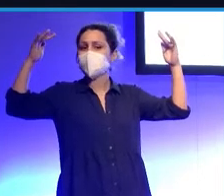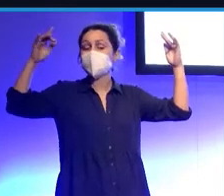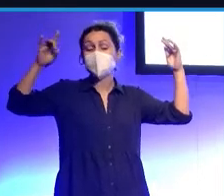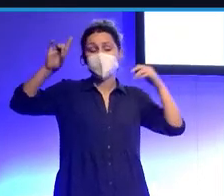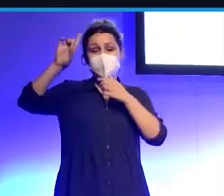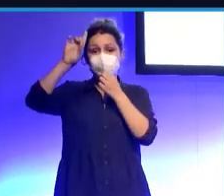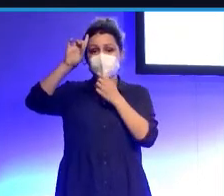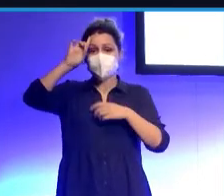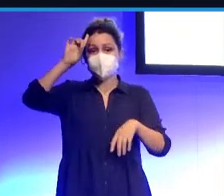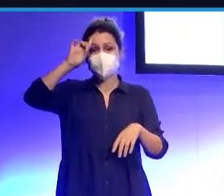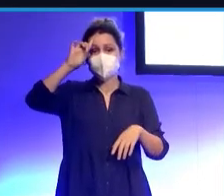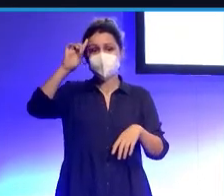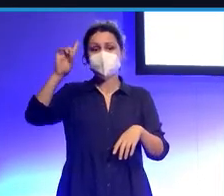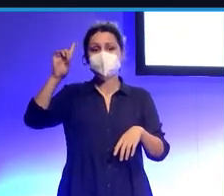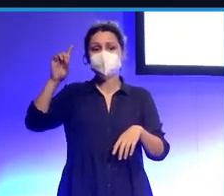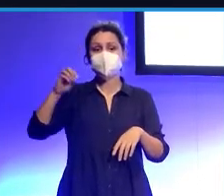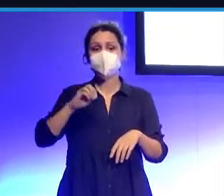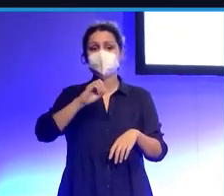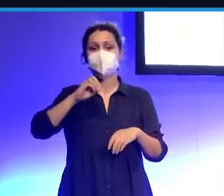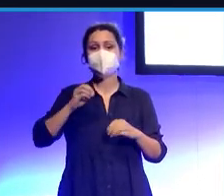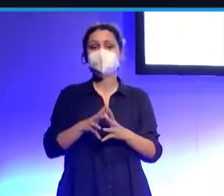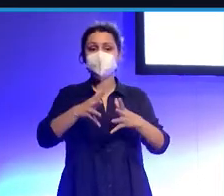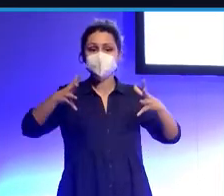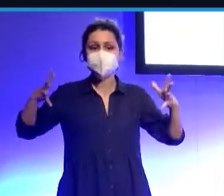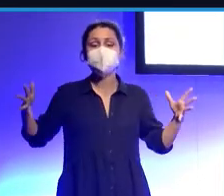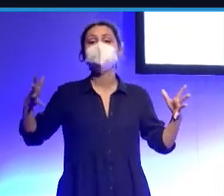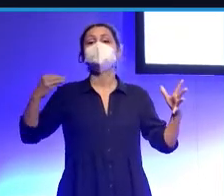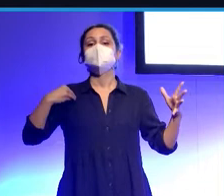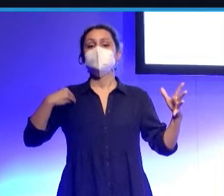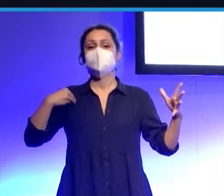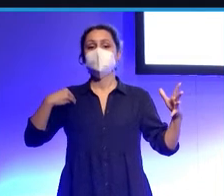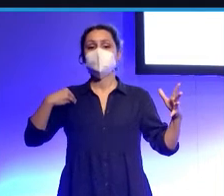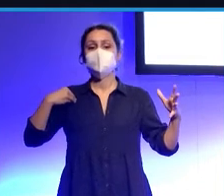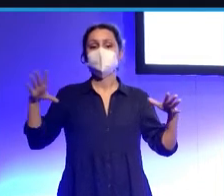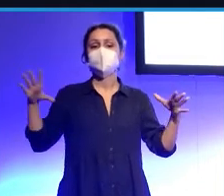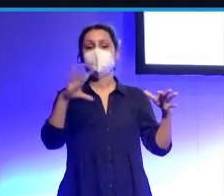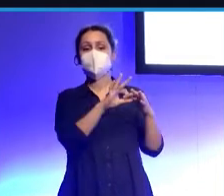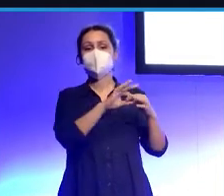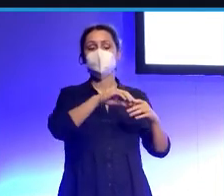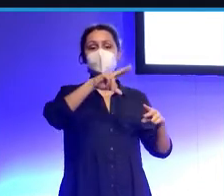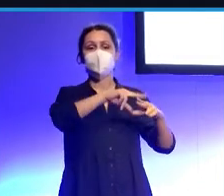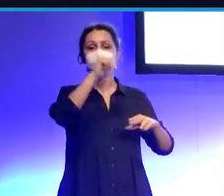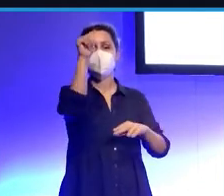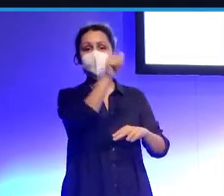que ya para empezar no son muy grandes, pues se basaban sobre todo en vídeo. Y bueno, tiene esta